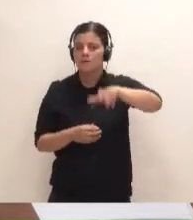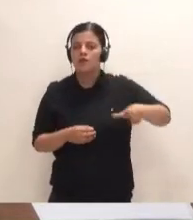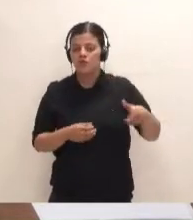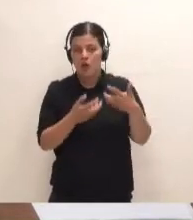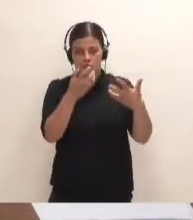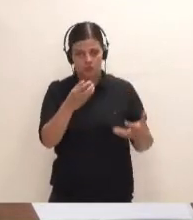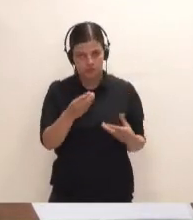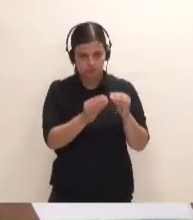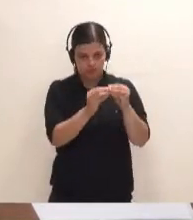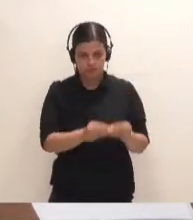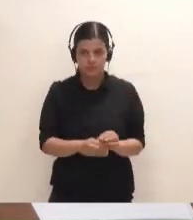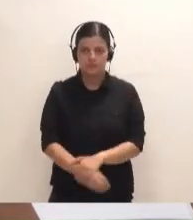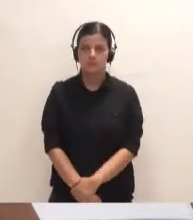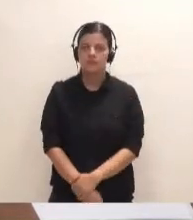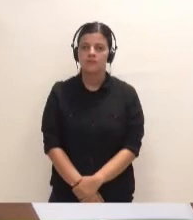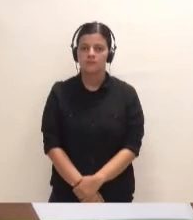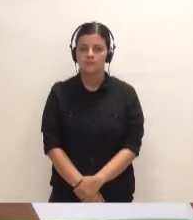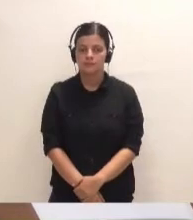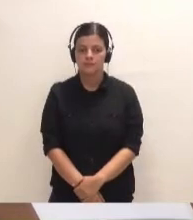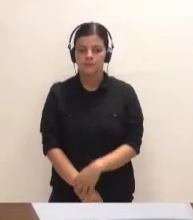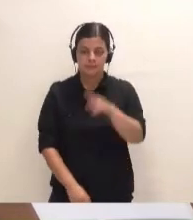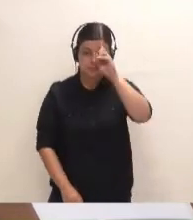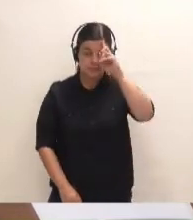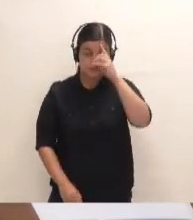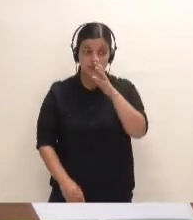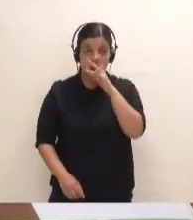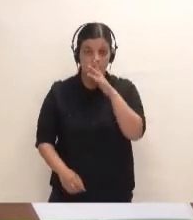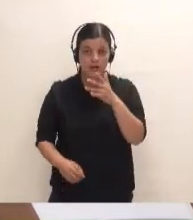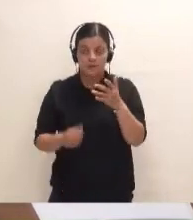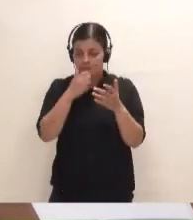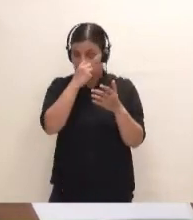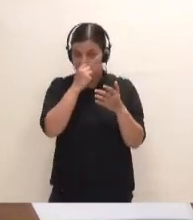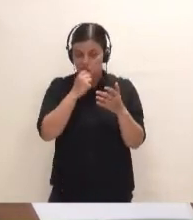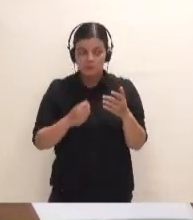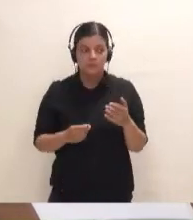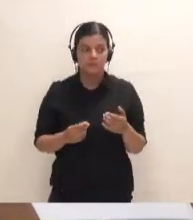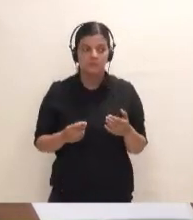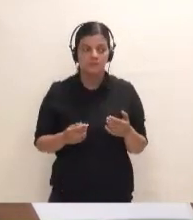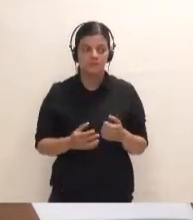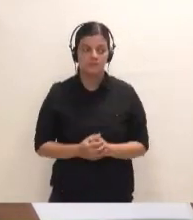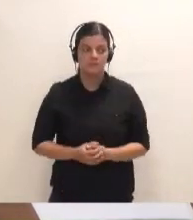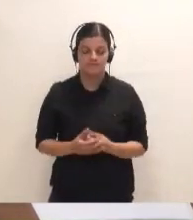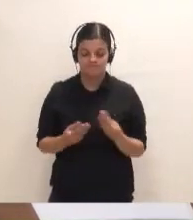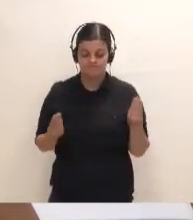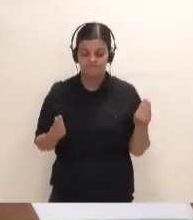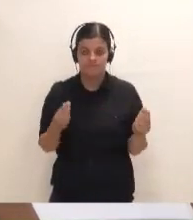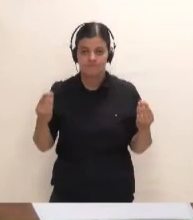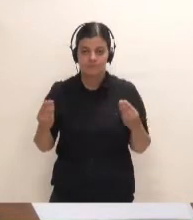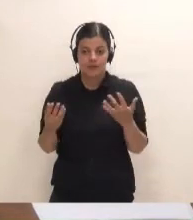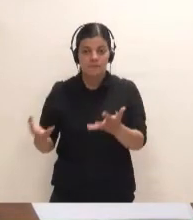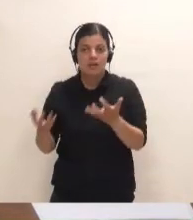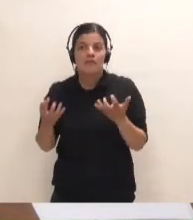citado documento. Yo no sé en este momento ni a quién puede